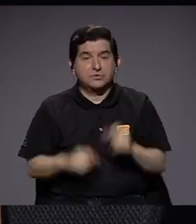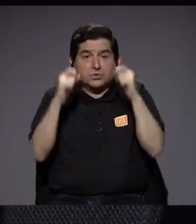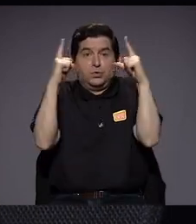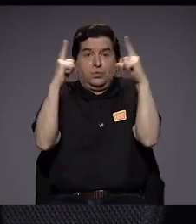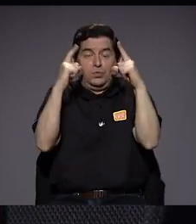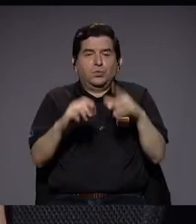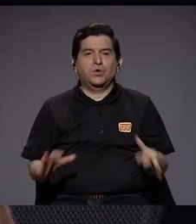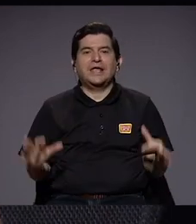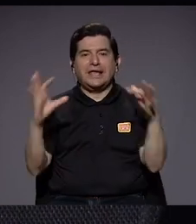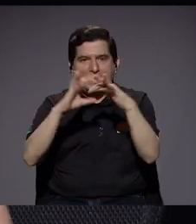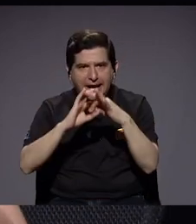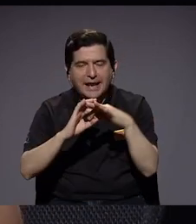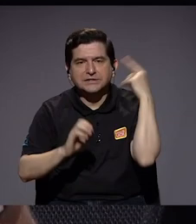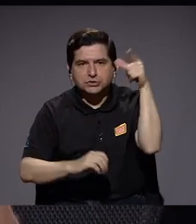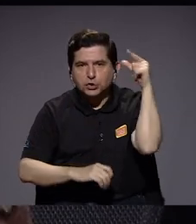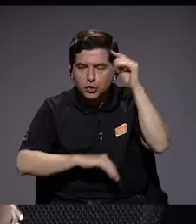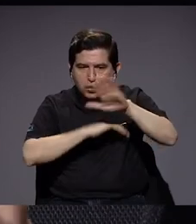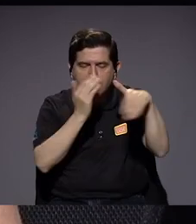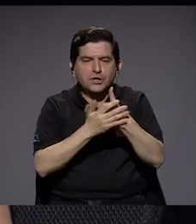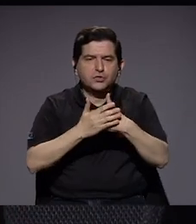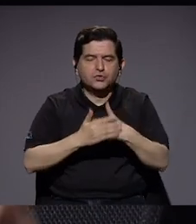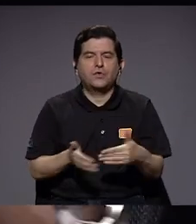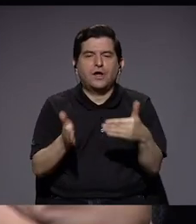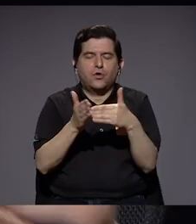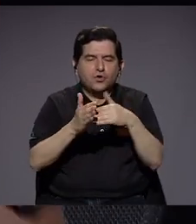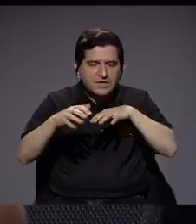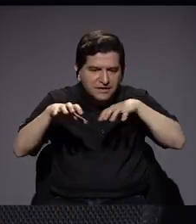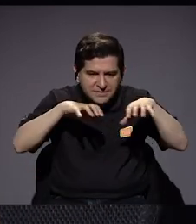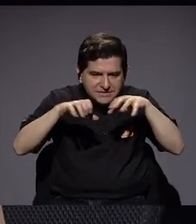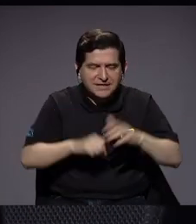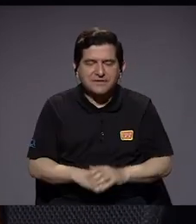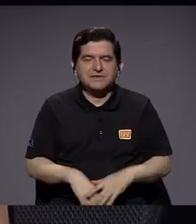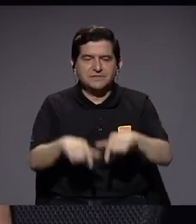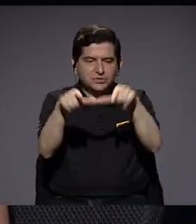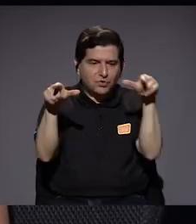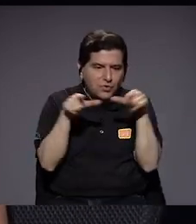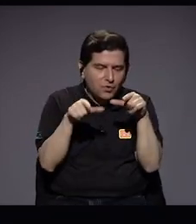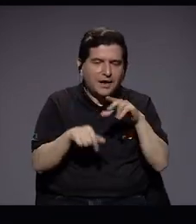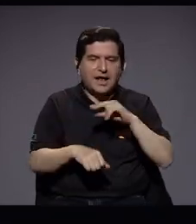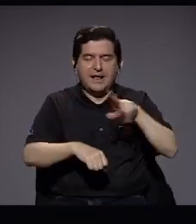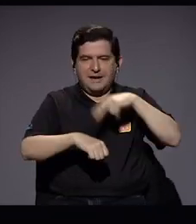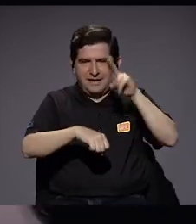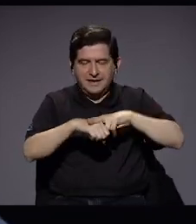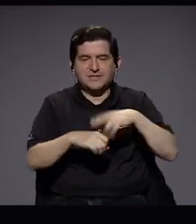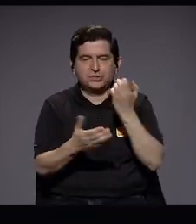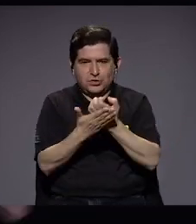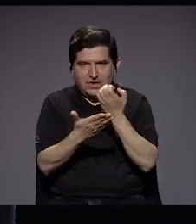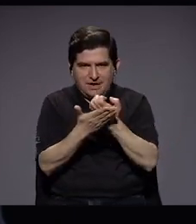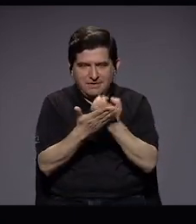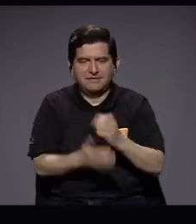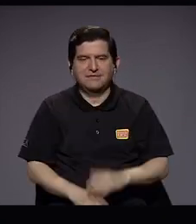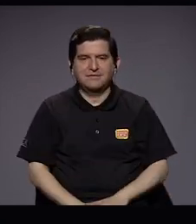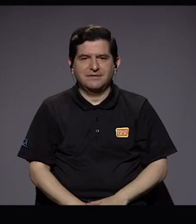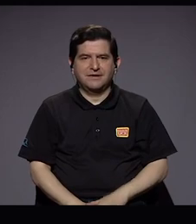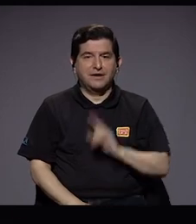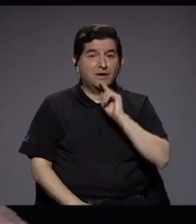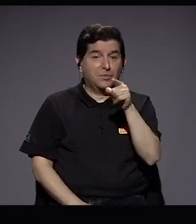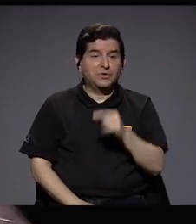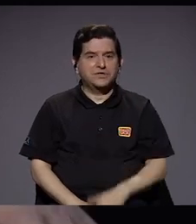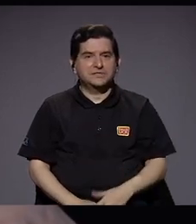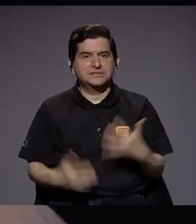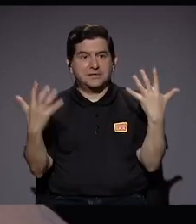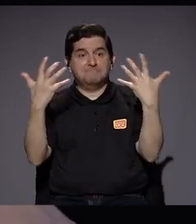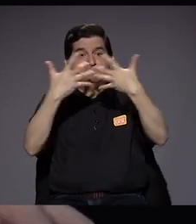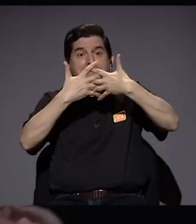alarmante y relacionado con eso, por supuesto, toda la reactivación local y nacional de la economía. Obviamente, como usted dice, en este